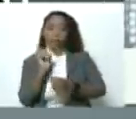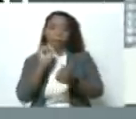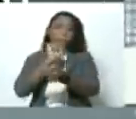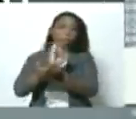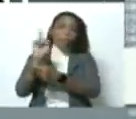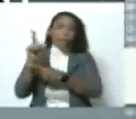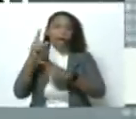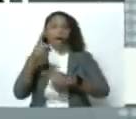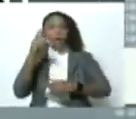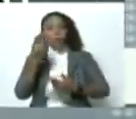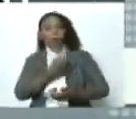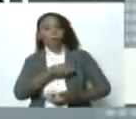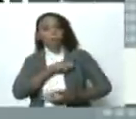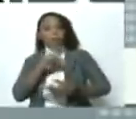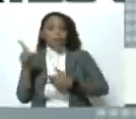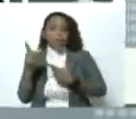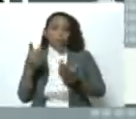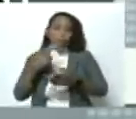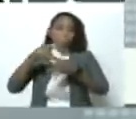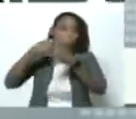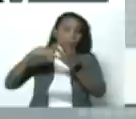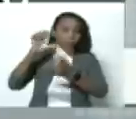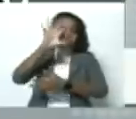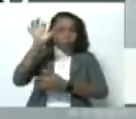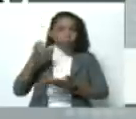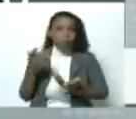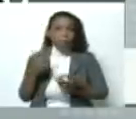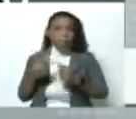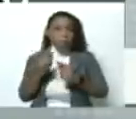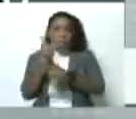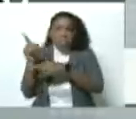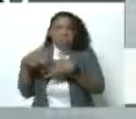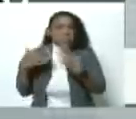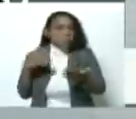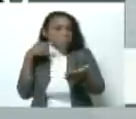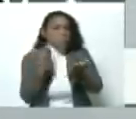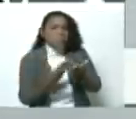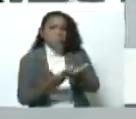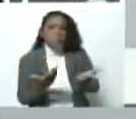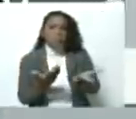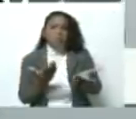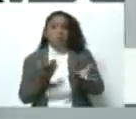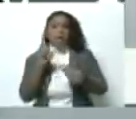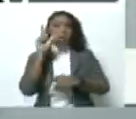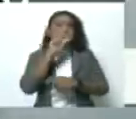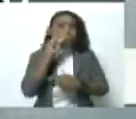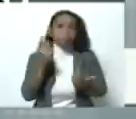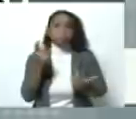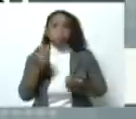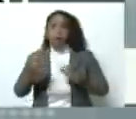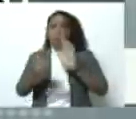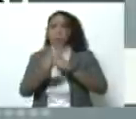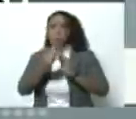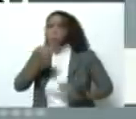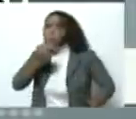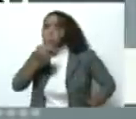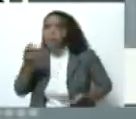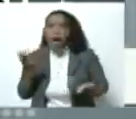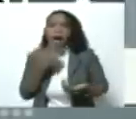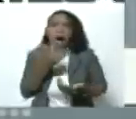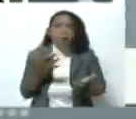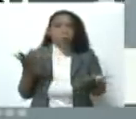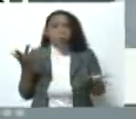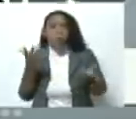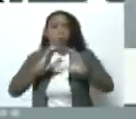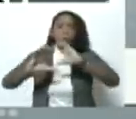España y otros países. Pero vamos a ver qué pruebas presenta ellos. Si fueron tweets, conversaciones con periodistas, cosas que le dijeron los medios